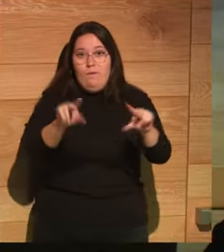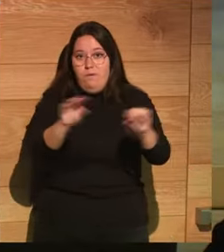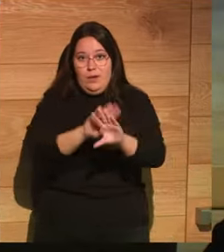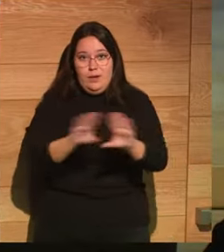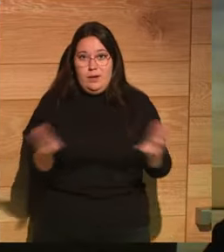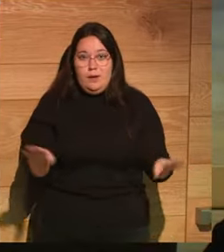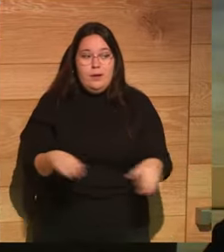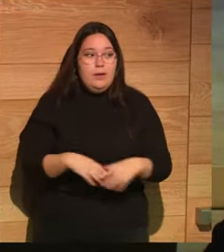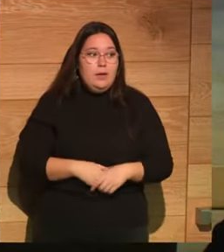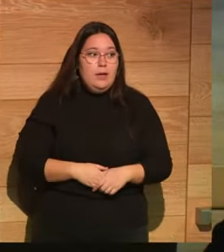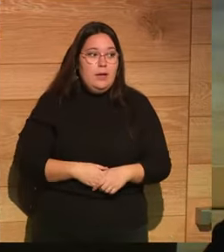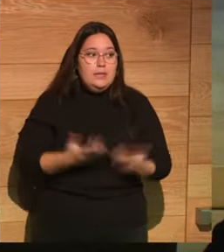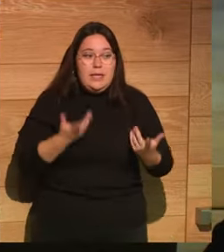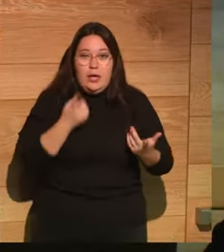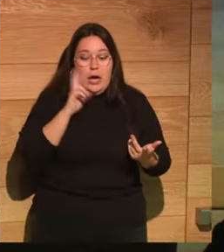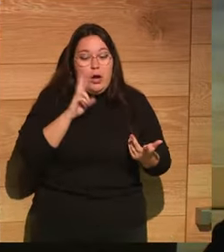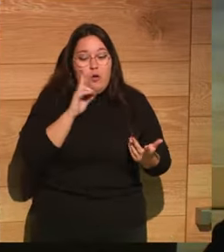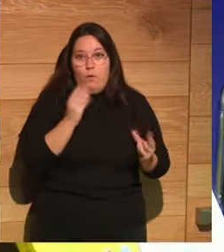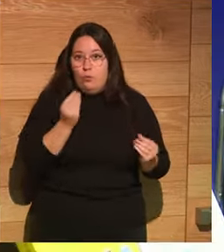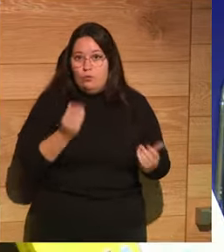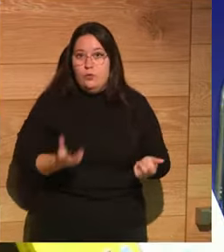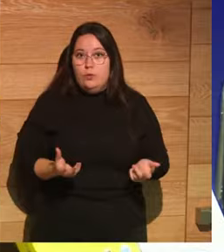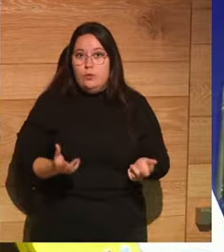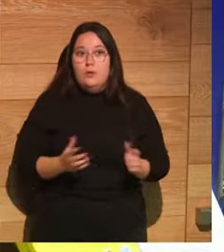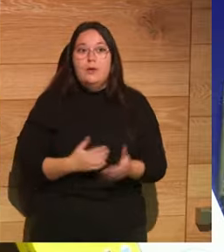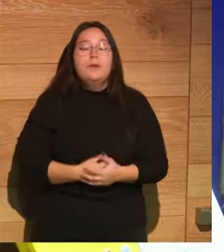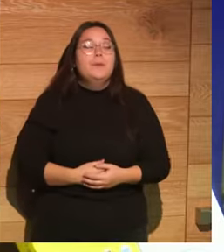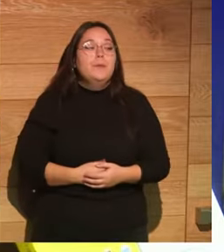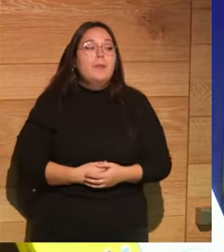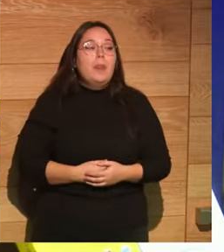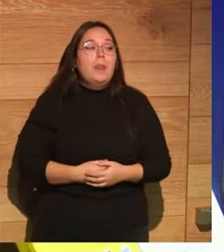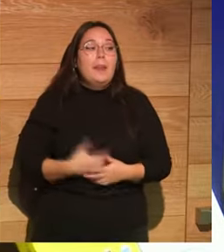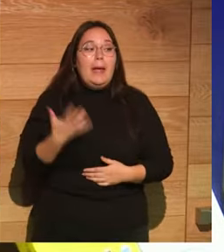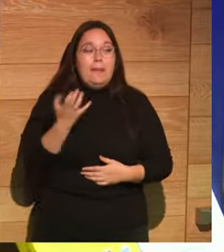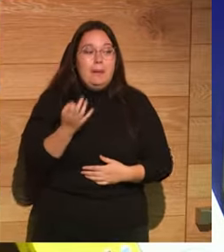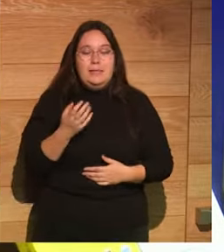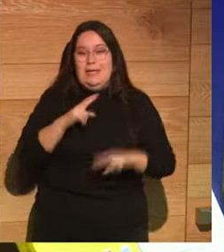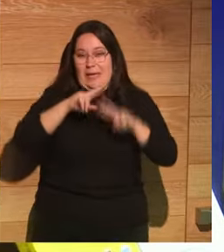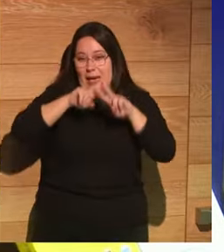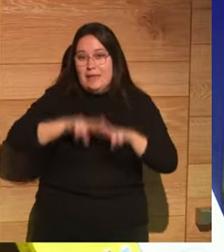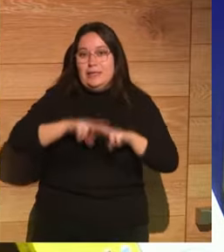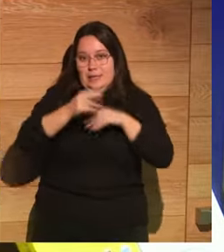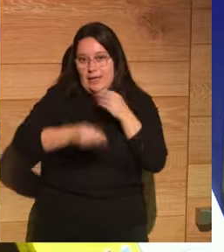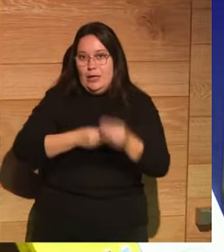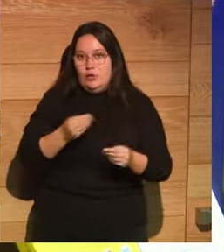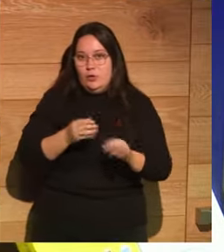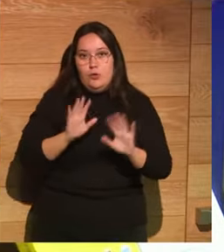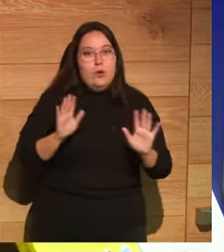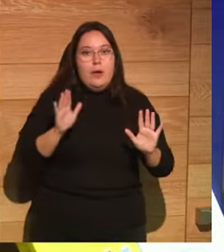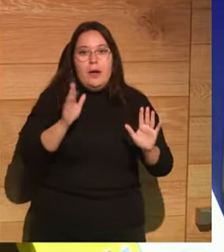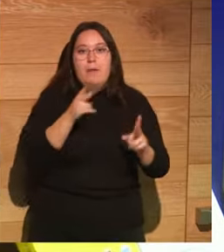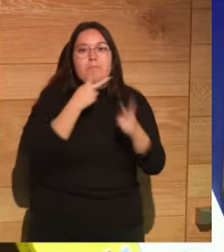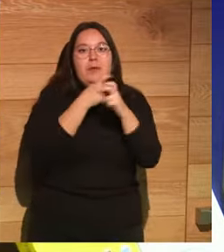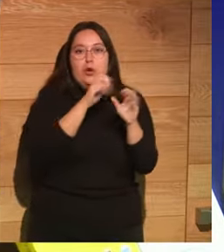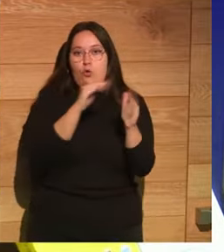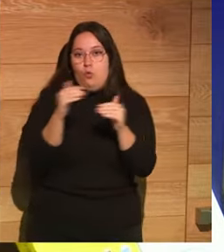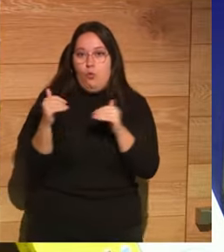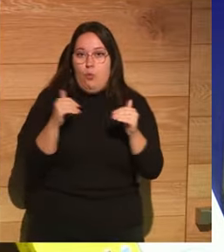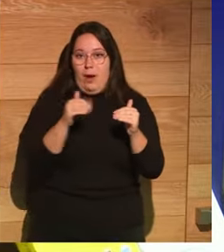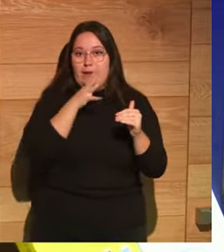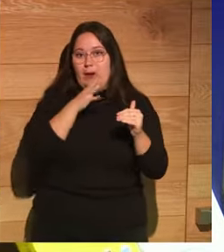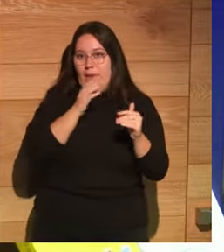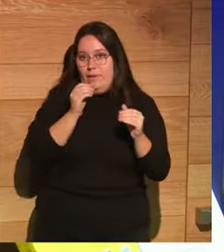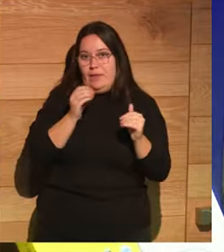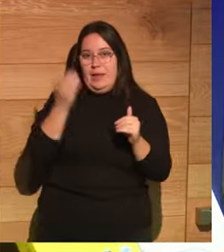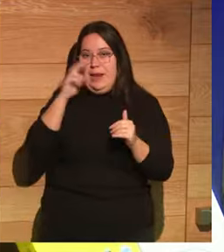es que lo encuentro en muchos sitios ¿qué pasa? de hecho se han hecho análisis se han hecho estudios no hay envenenamiento por plomo en la